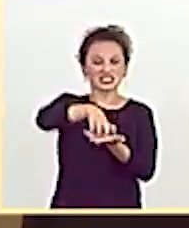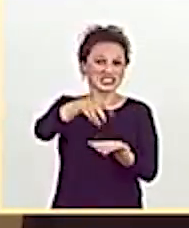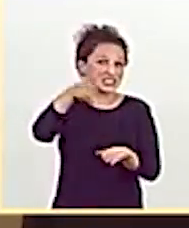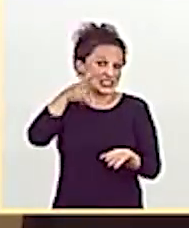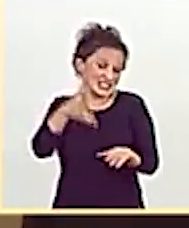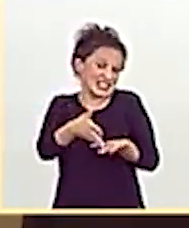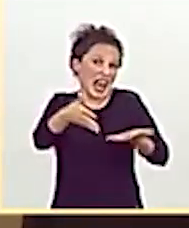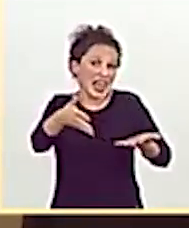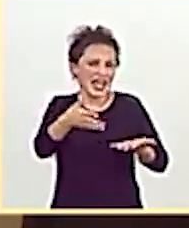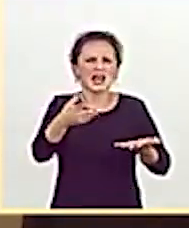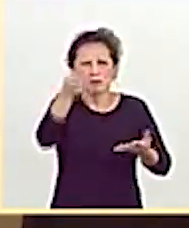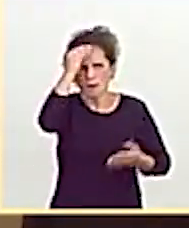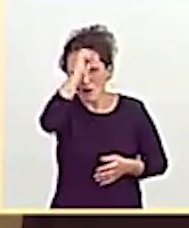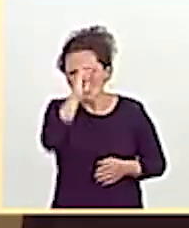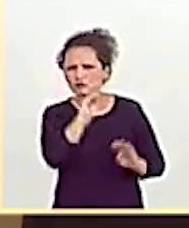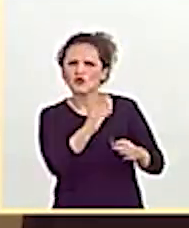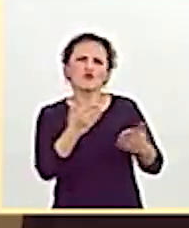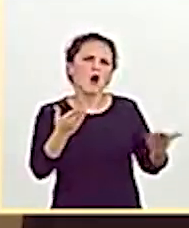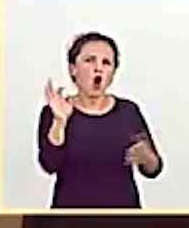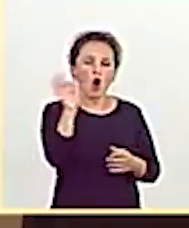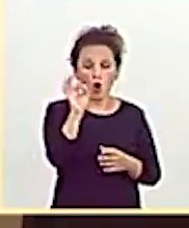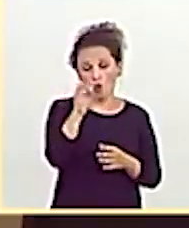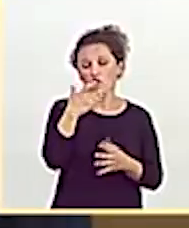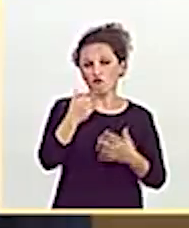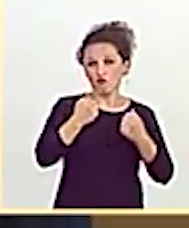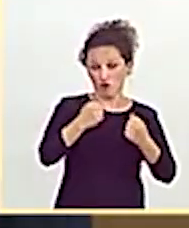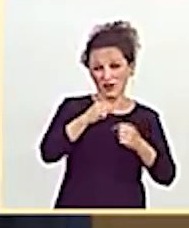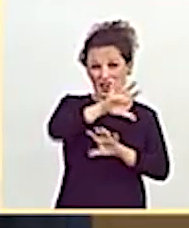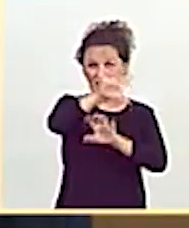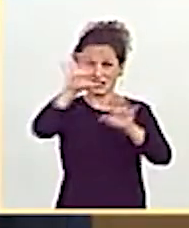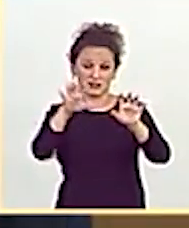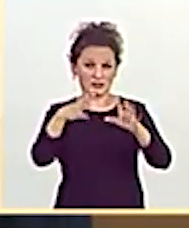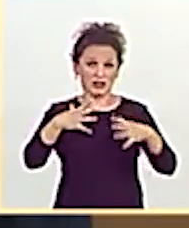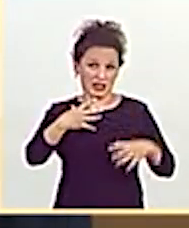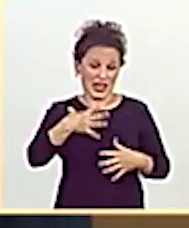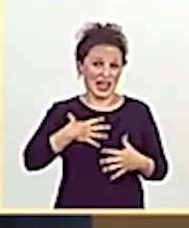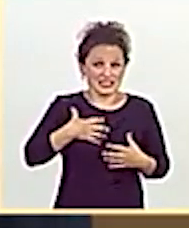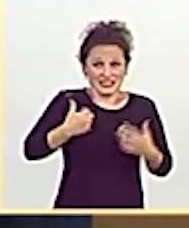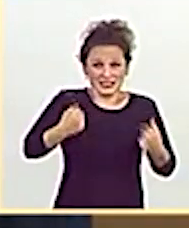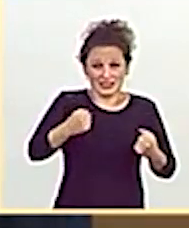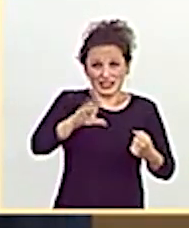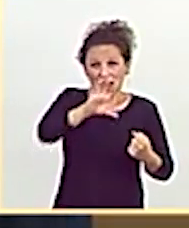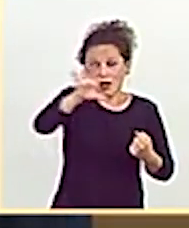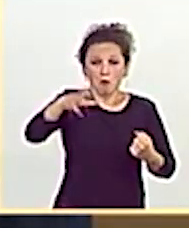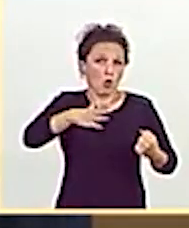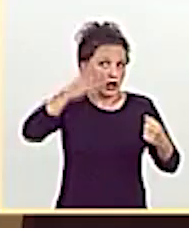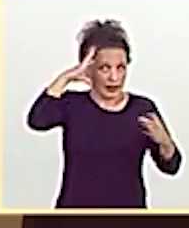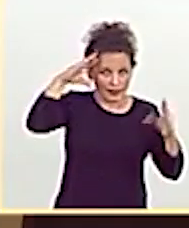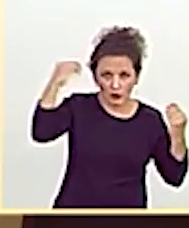opinaba usted de las fuerzas y cuerpos de seguridad del Estado? ¿O de los escrachets, que eran jarabe democrático?